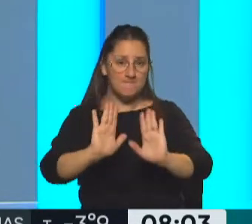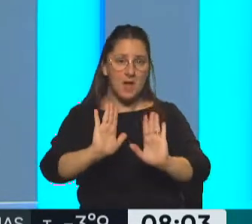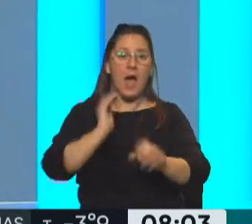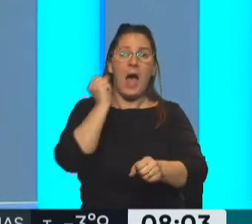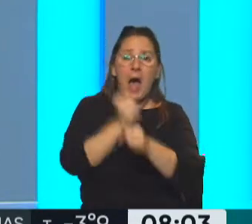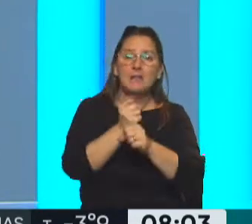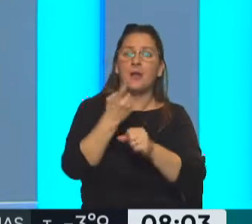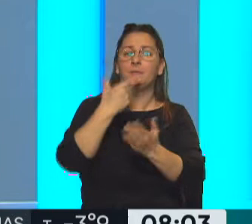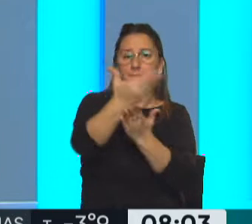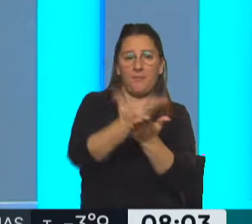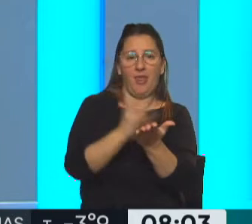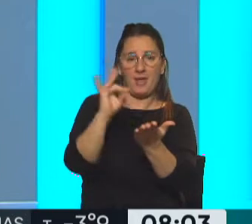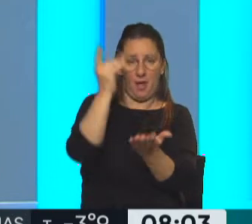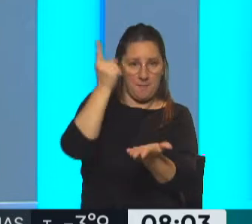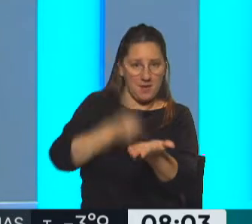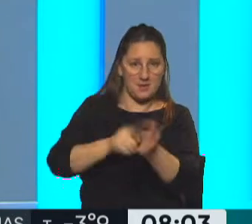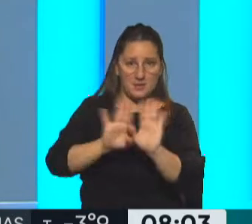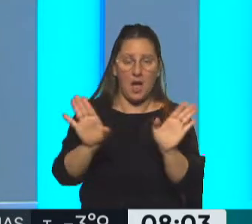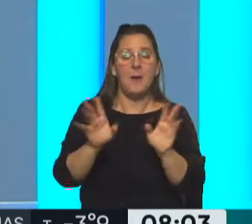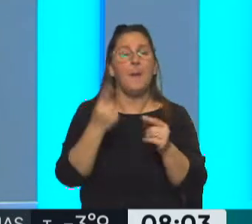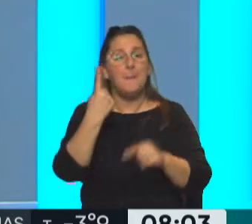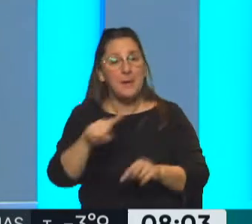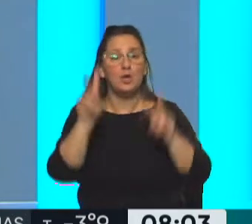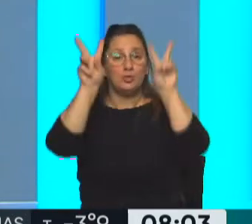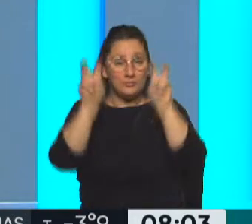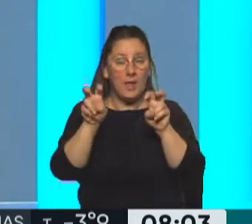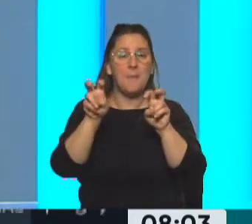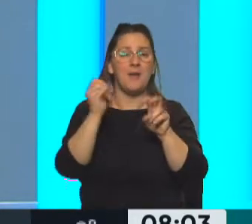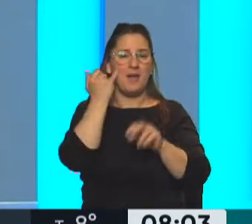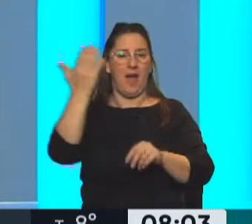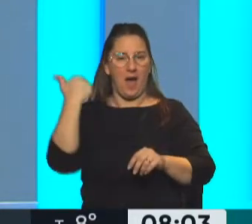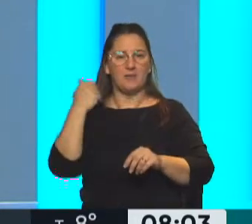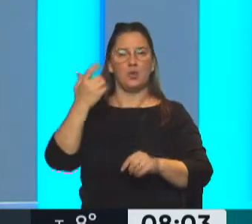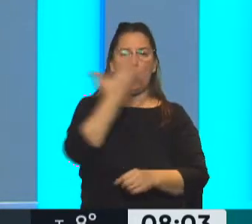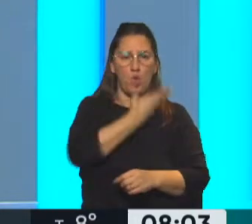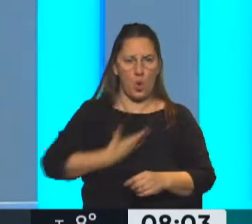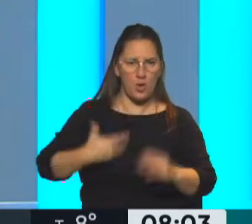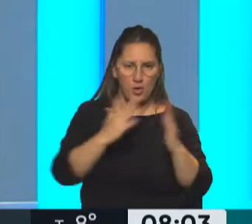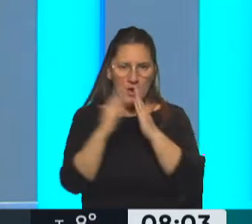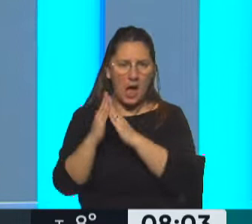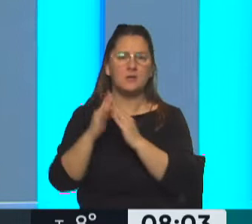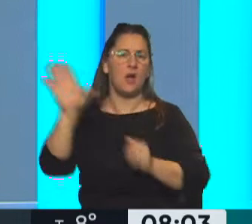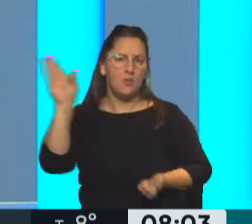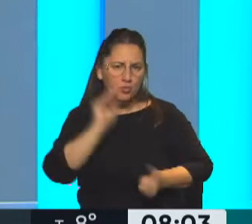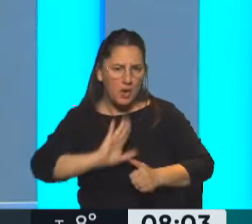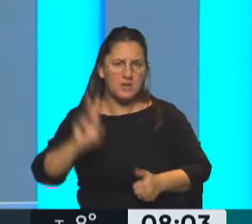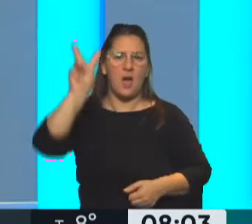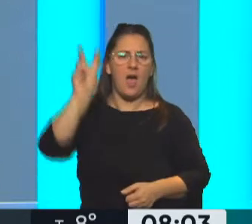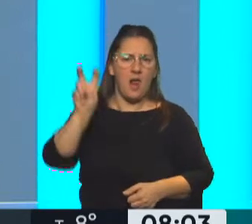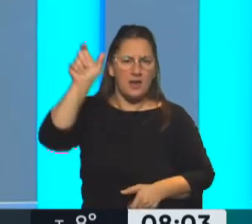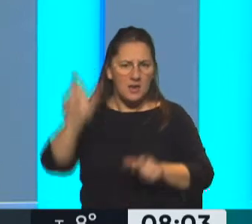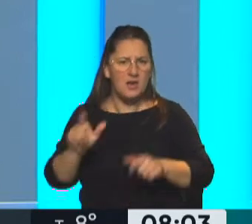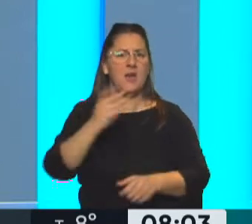llegó a dictaminar. Pero claro, hubo un tema, después de haber escuchado a propietarios, de haber escuchado a inquilinos, de haber escuchado a